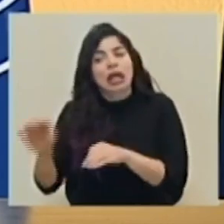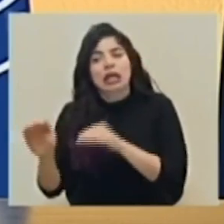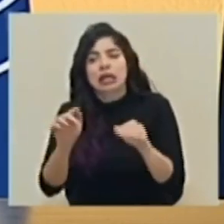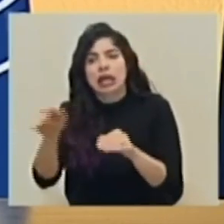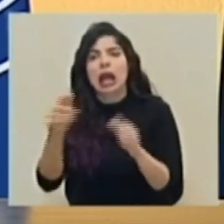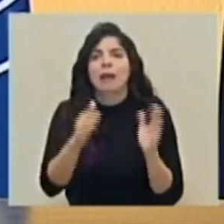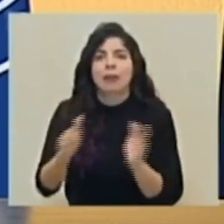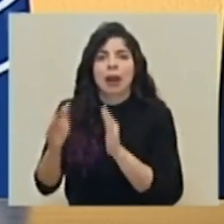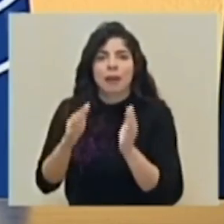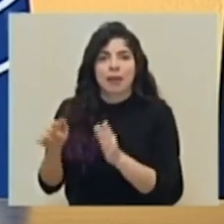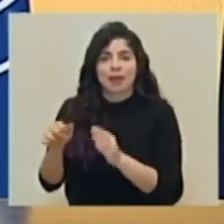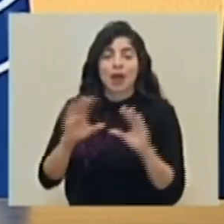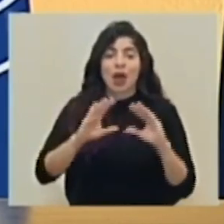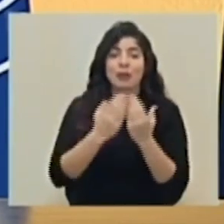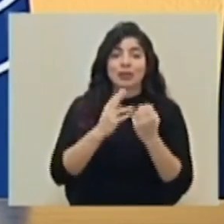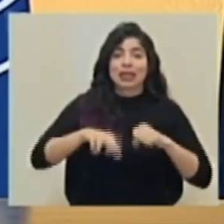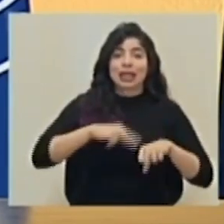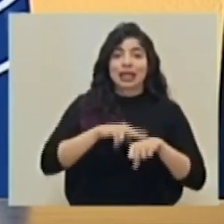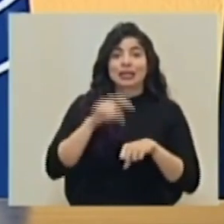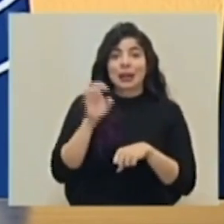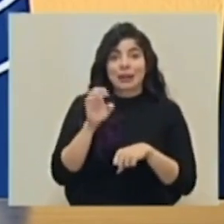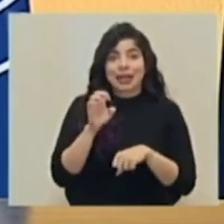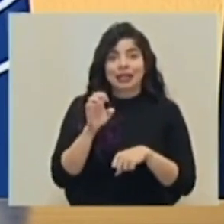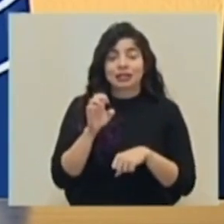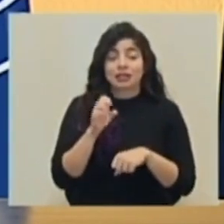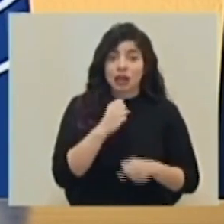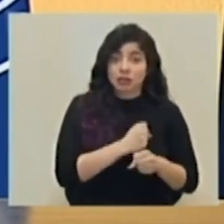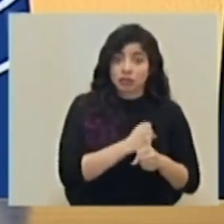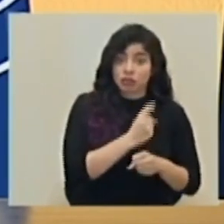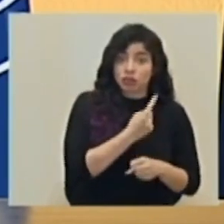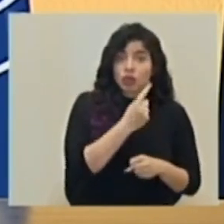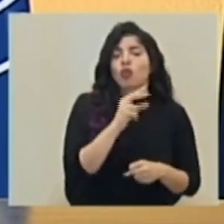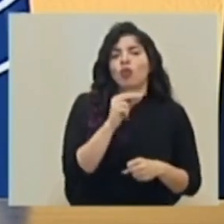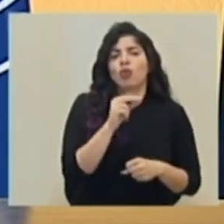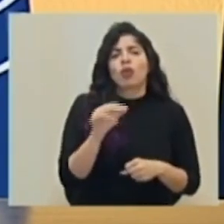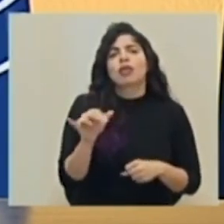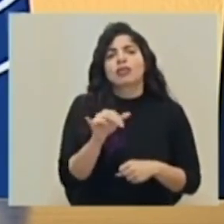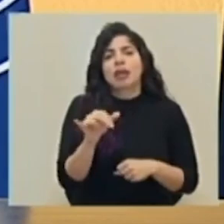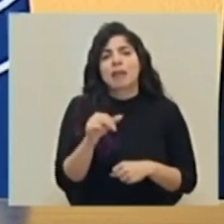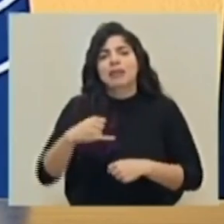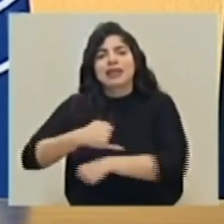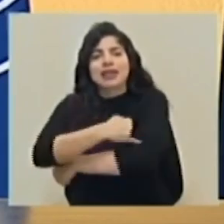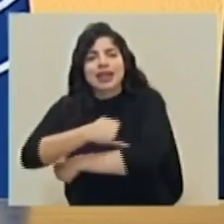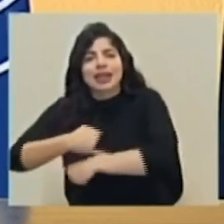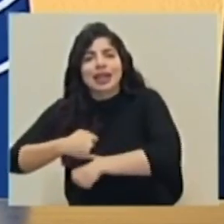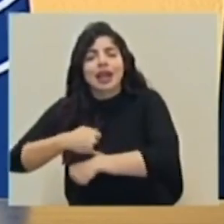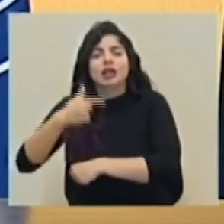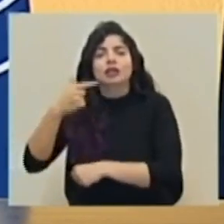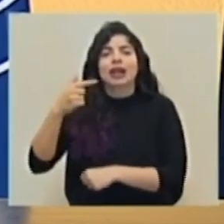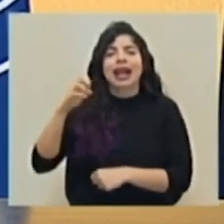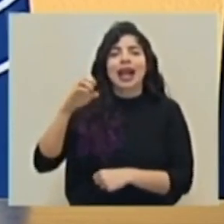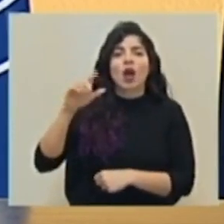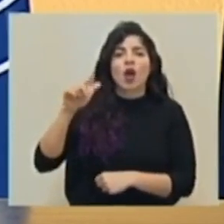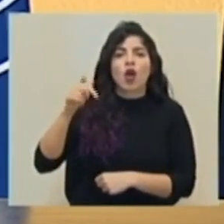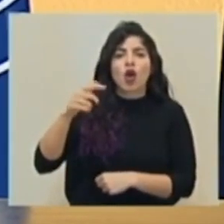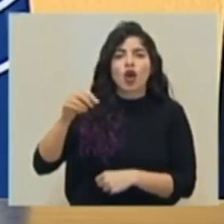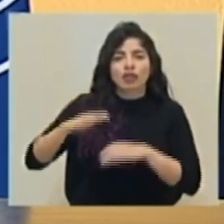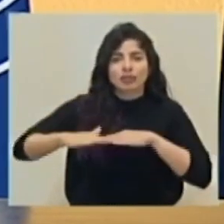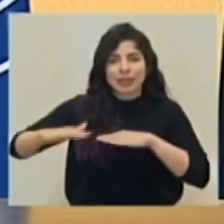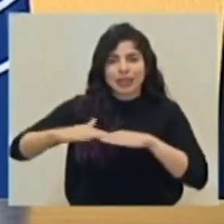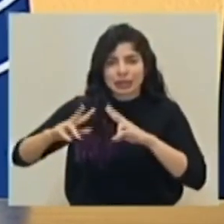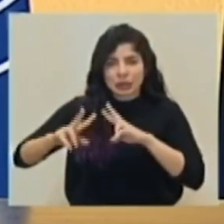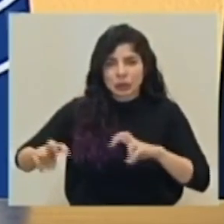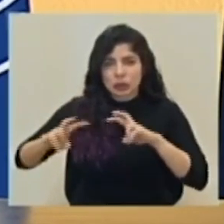Movimos personal de la Comisión Nacional de Emergencia, no sólo de la parte operativa, sino además movimos ingenieros y geólogos, dado que hemos